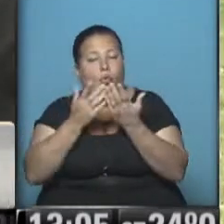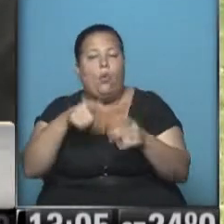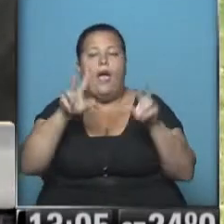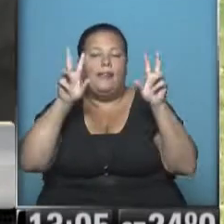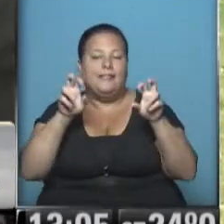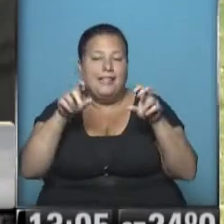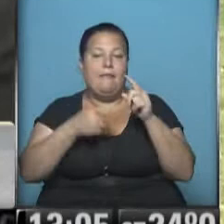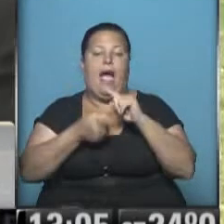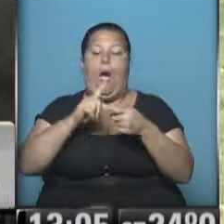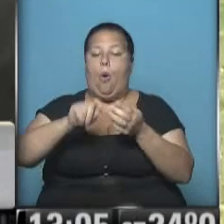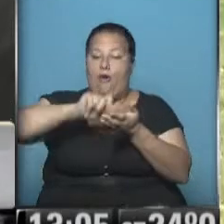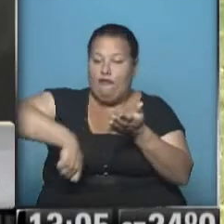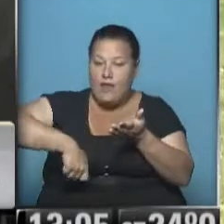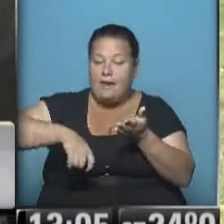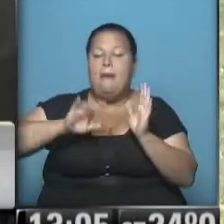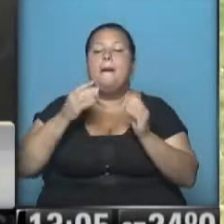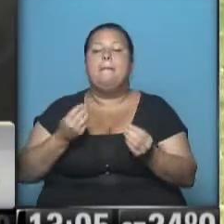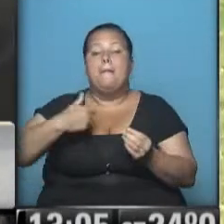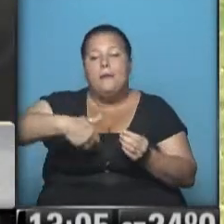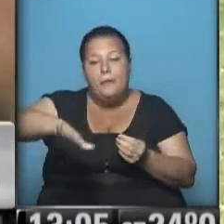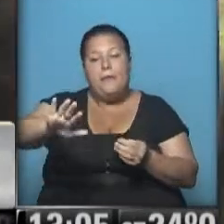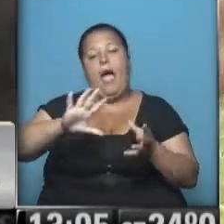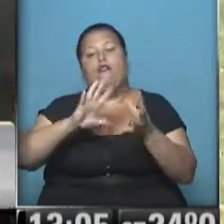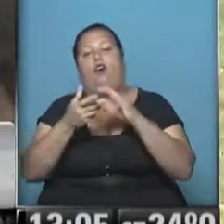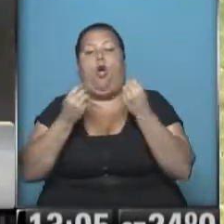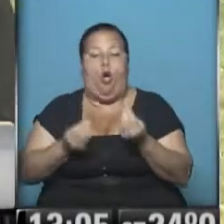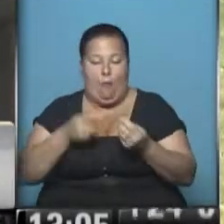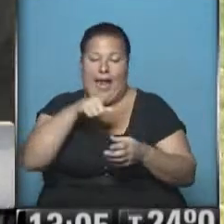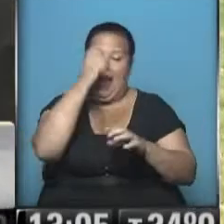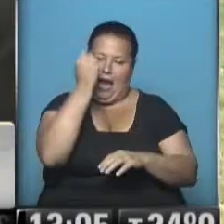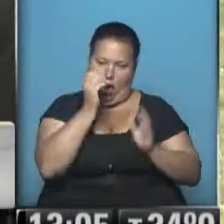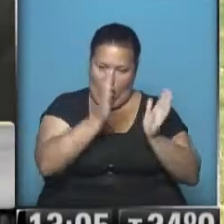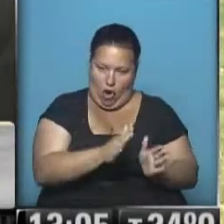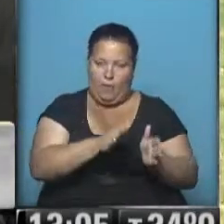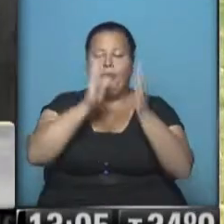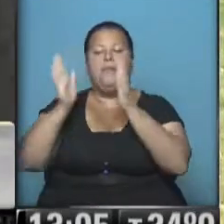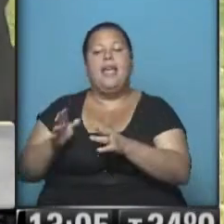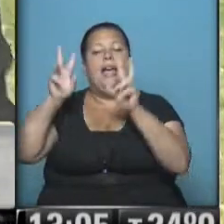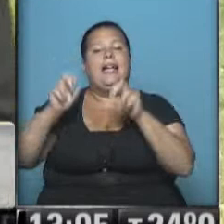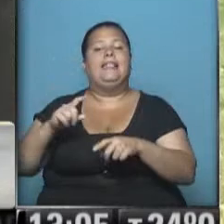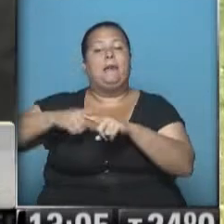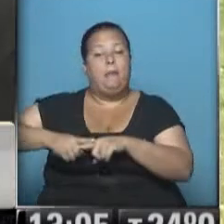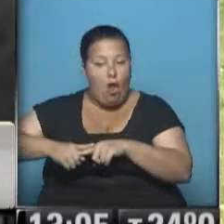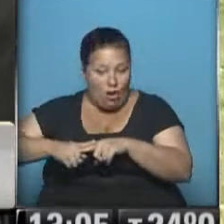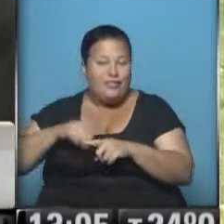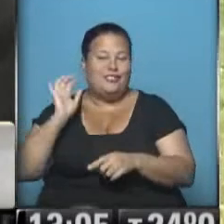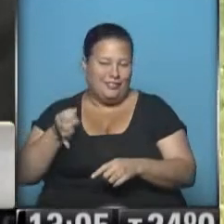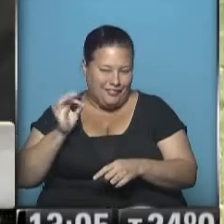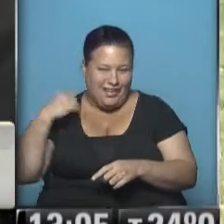tratados que se espera finalmente darle forma. Esto es lo económico. En lo político, bueno, se sabe,